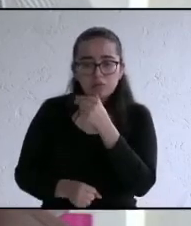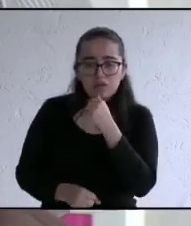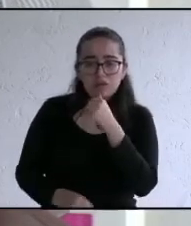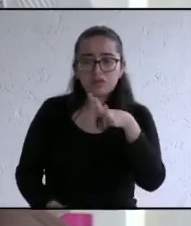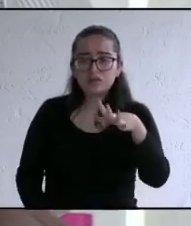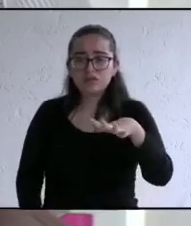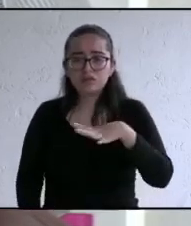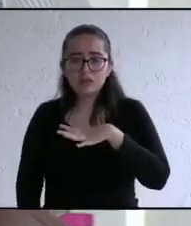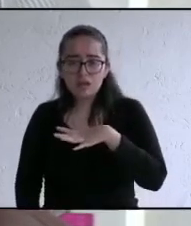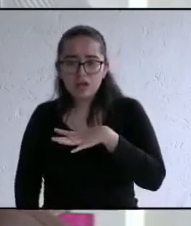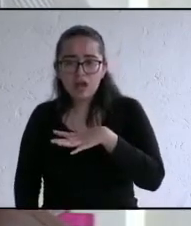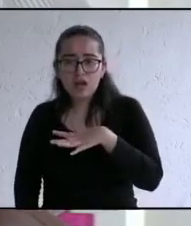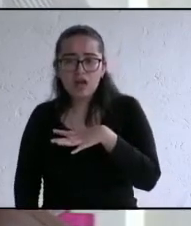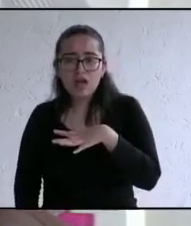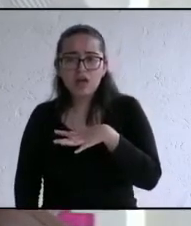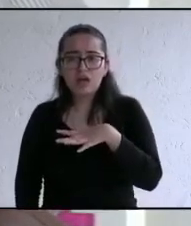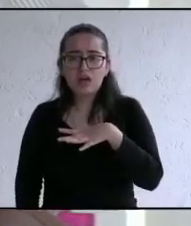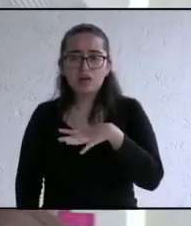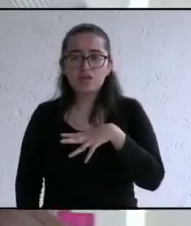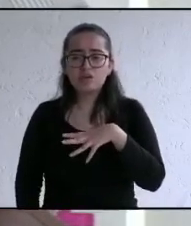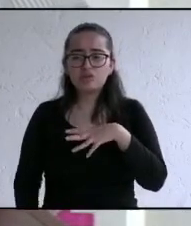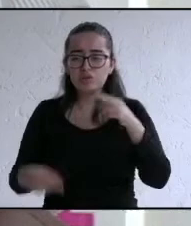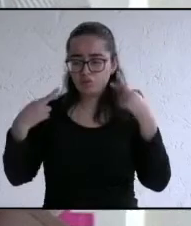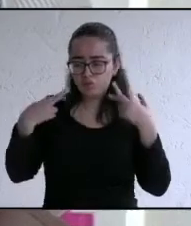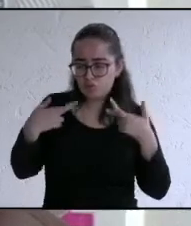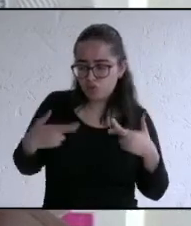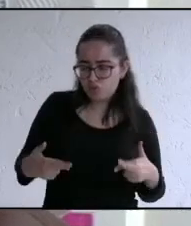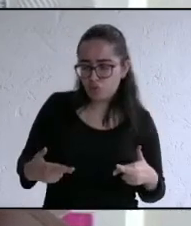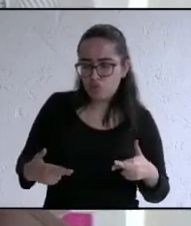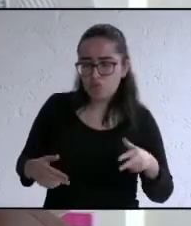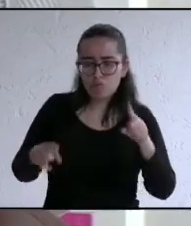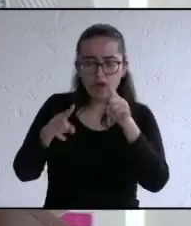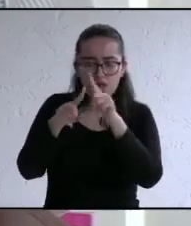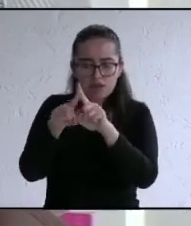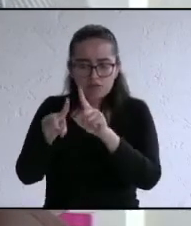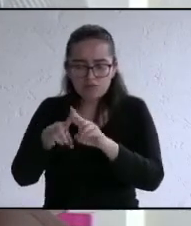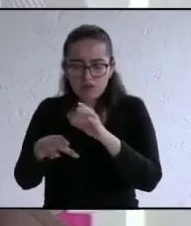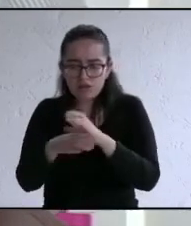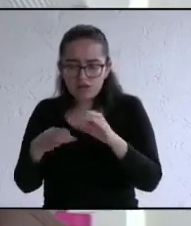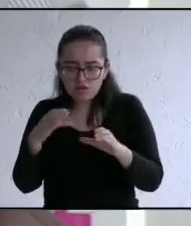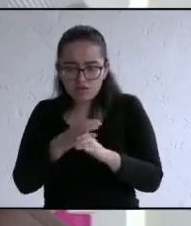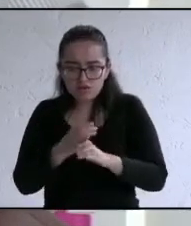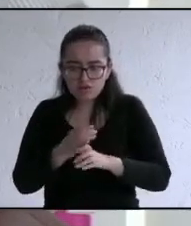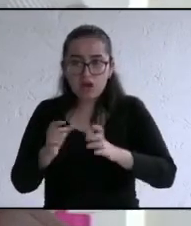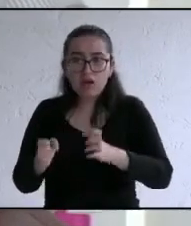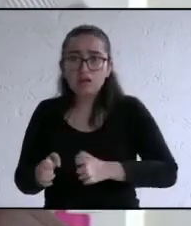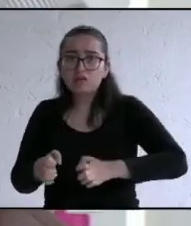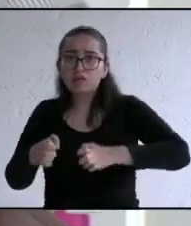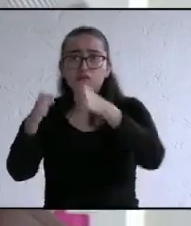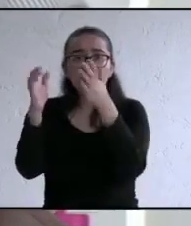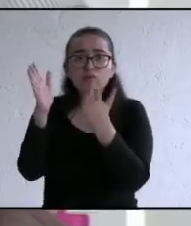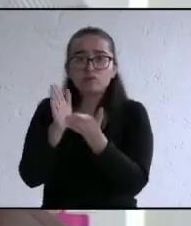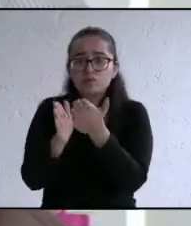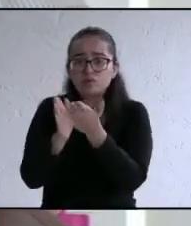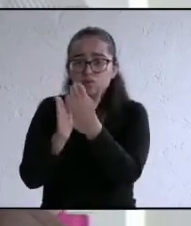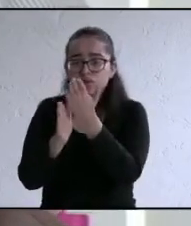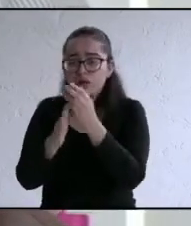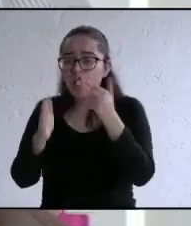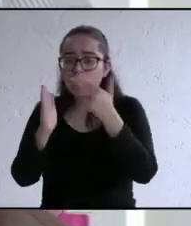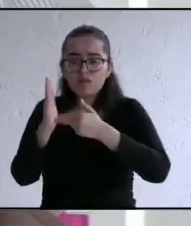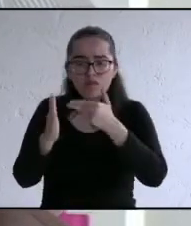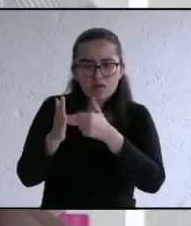con equipamientos de uniformes y accesorios necesarios infraestructura y capacitación permanente